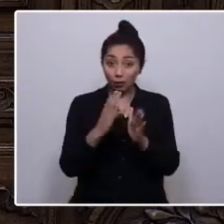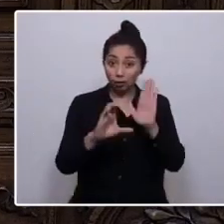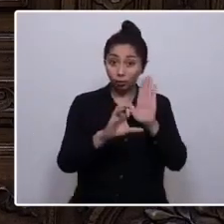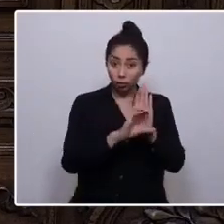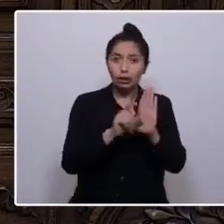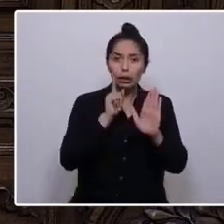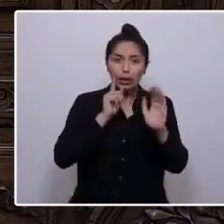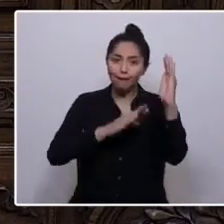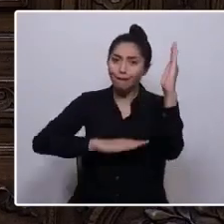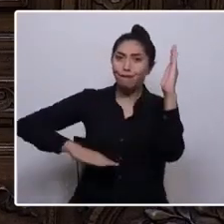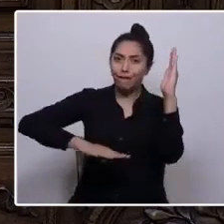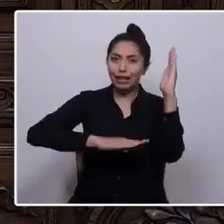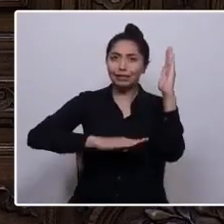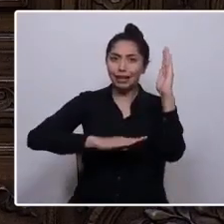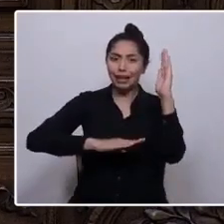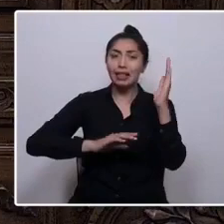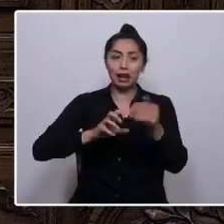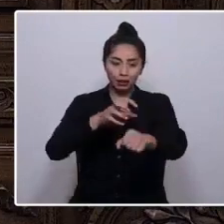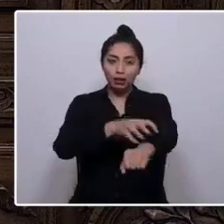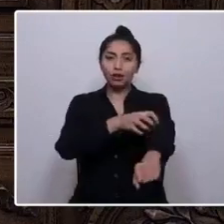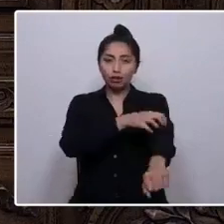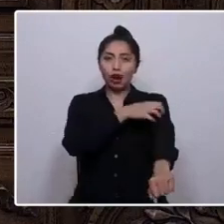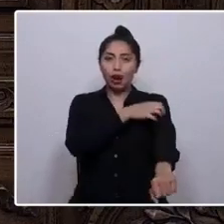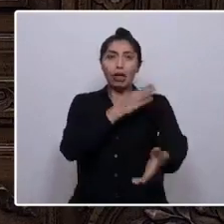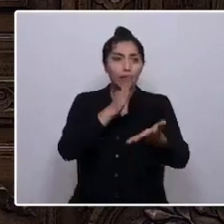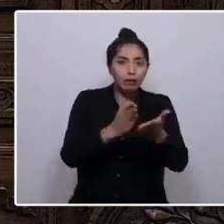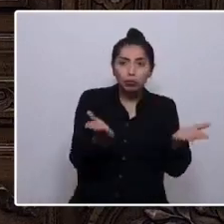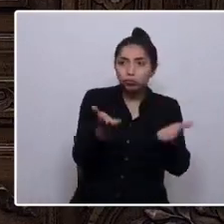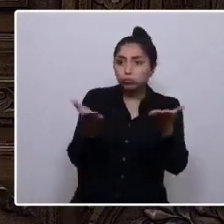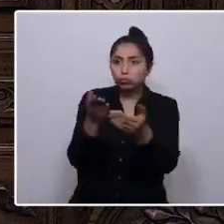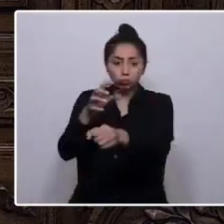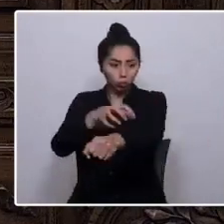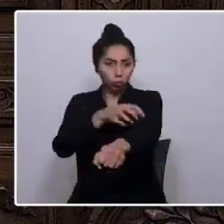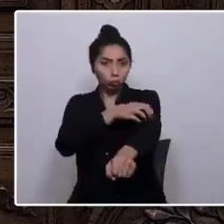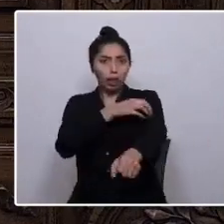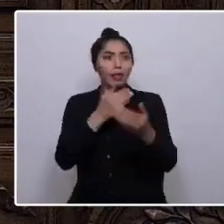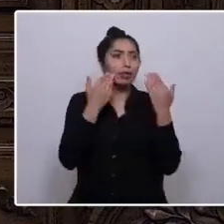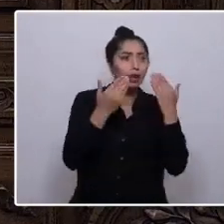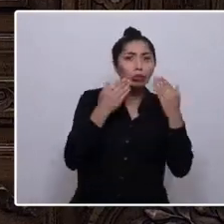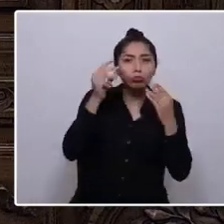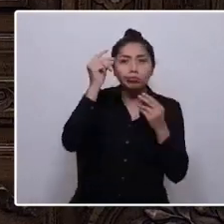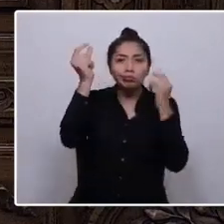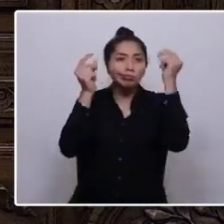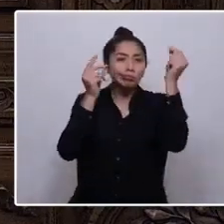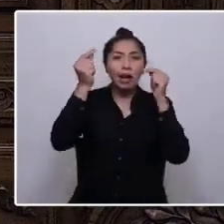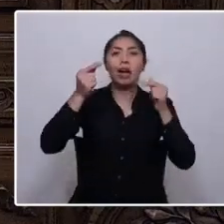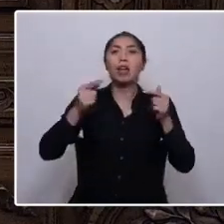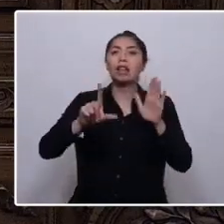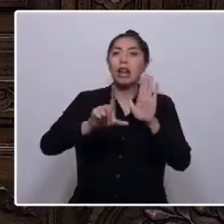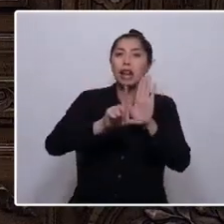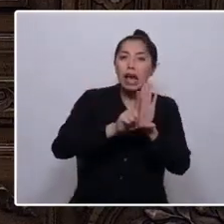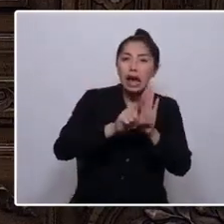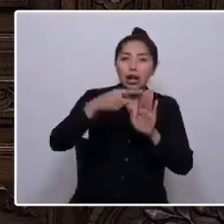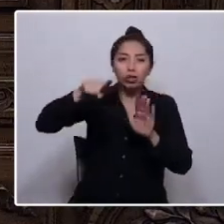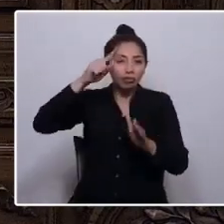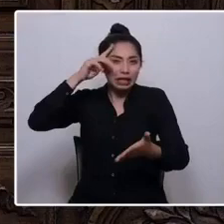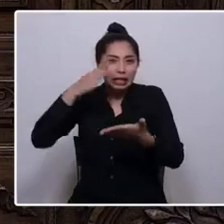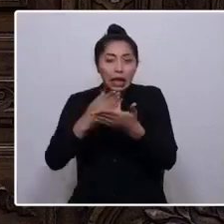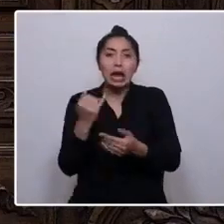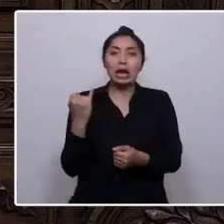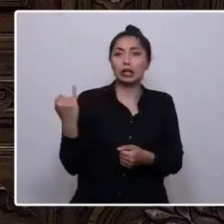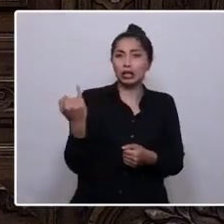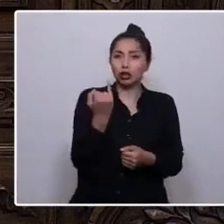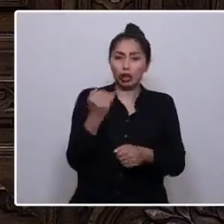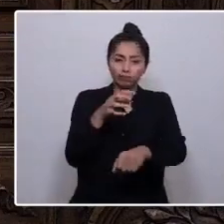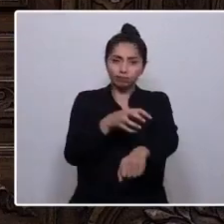regional, cuyo impulso debe venir de los territorios, otorgándoles iniciativas legislativas en esta materia, autonomía regional,